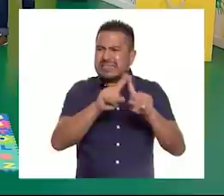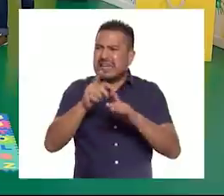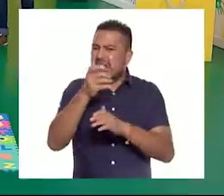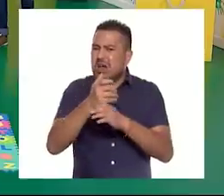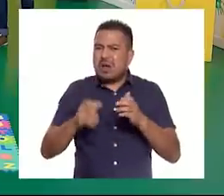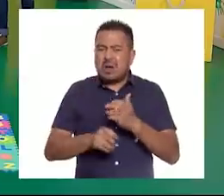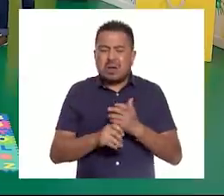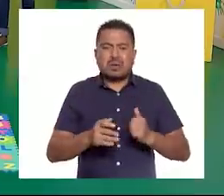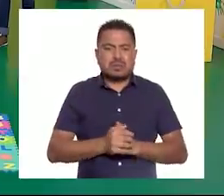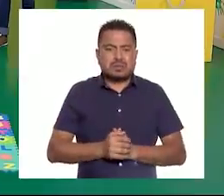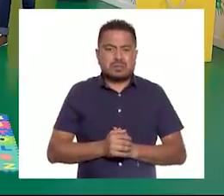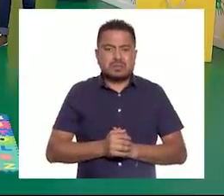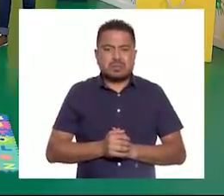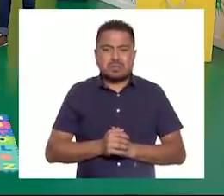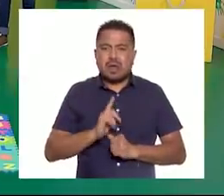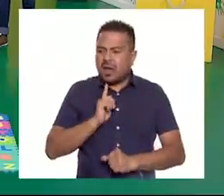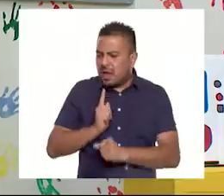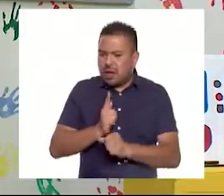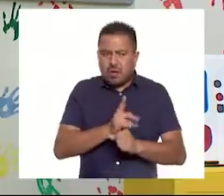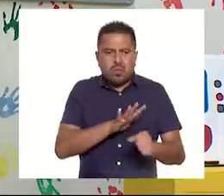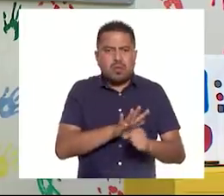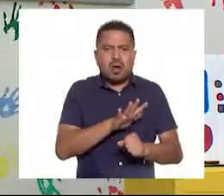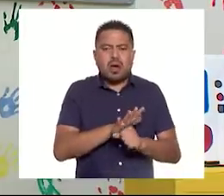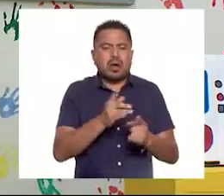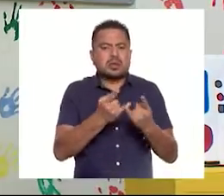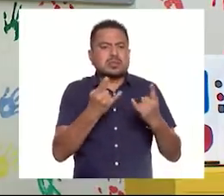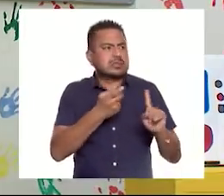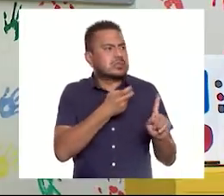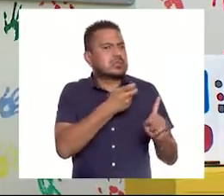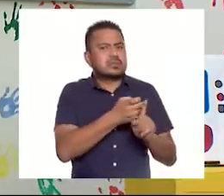situaciones. ¿De qué se dieron cuenta con esta historia?